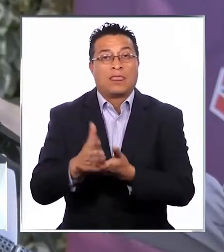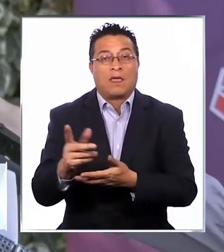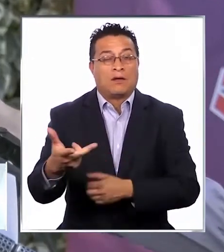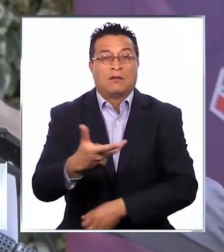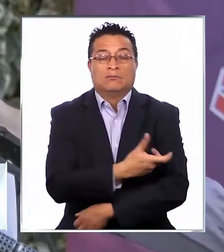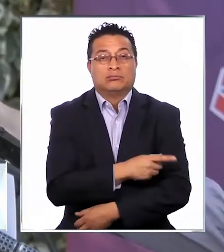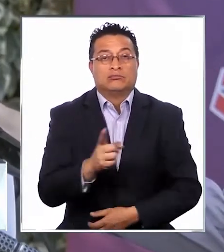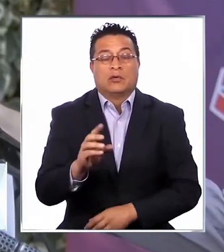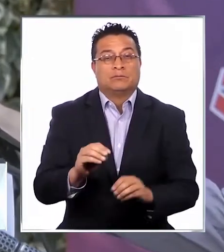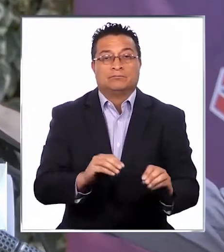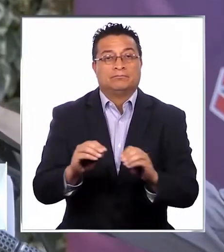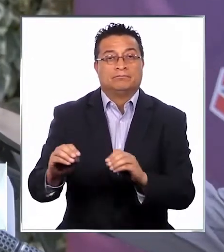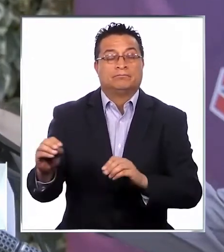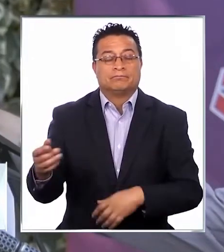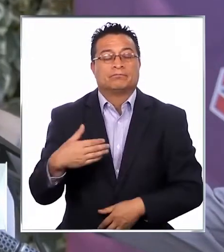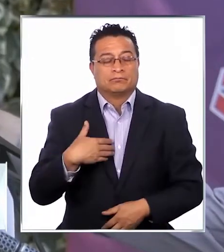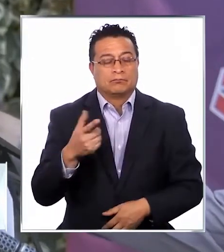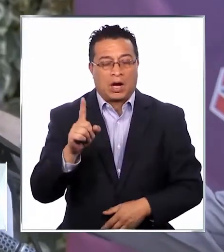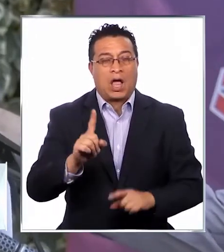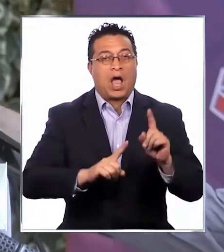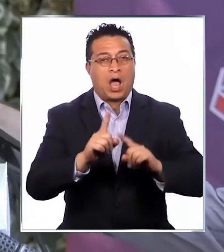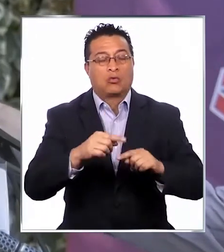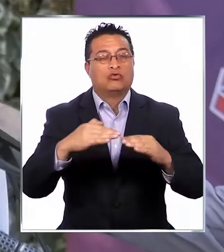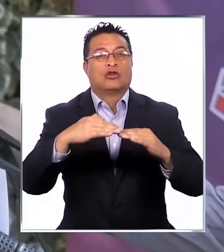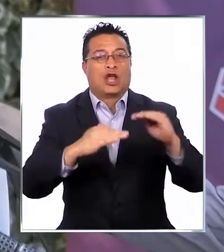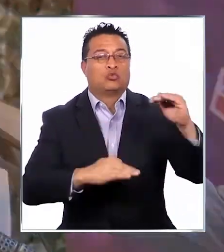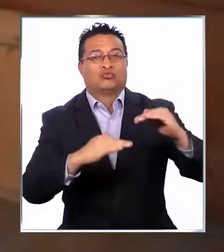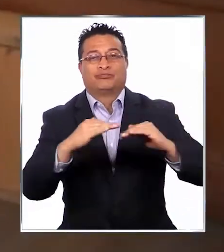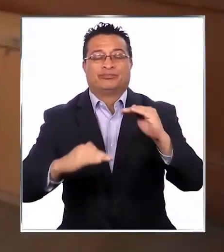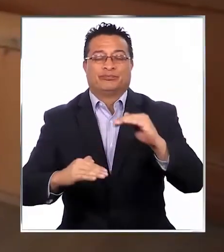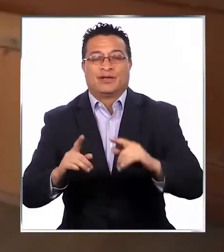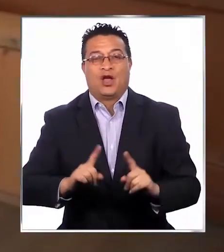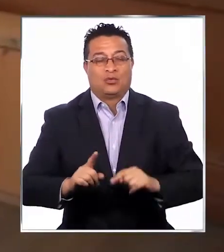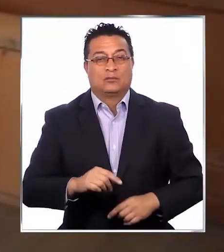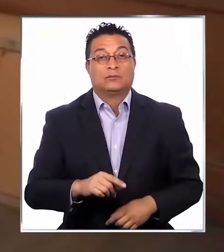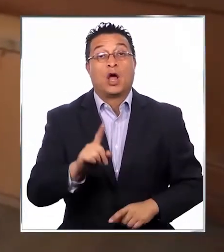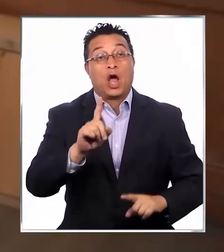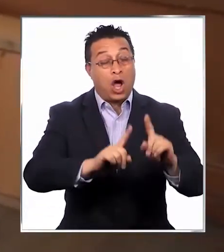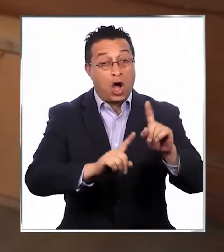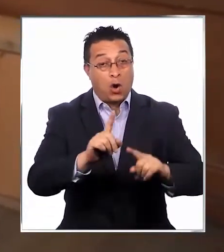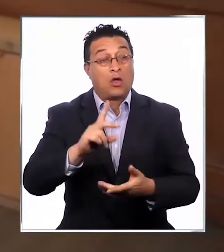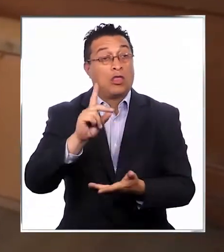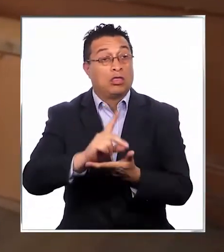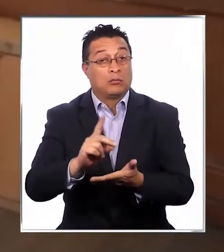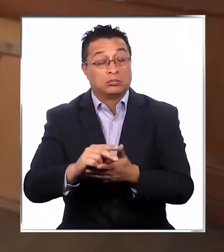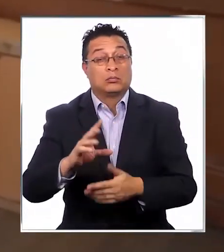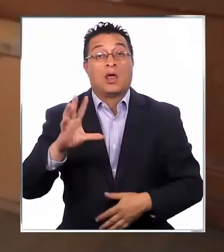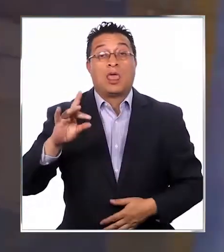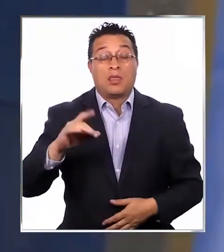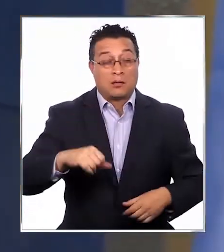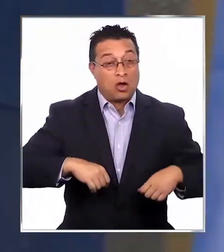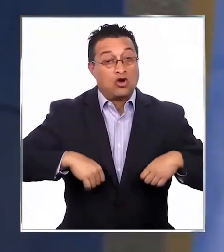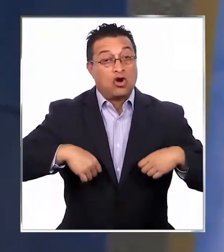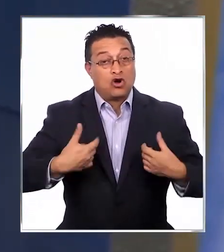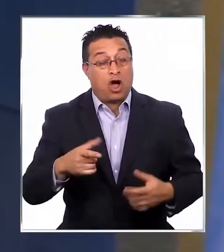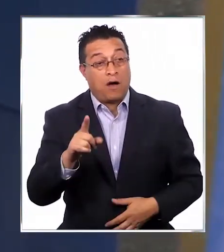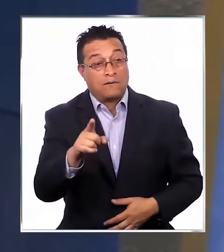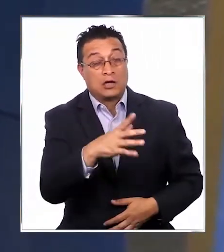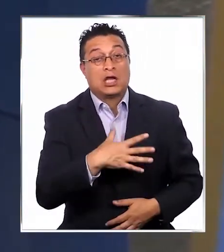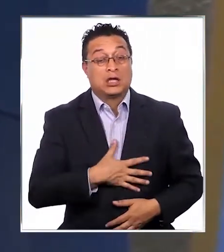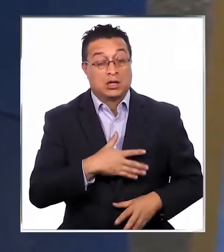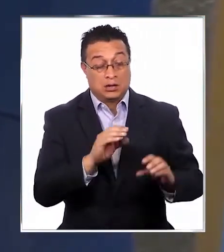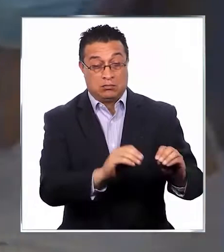le corresponde la vacuna. Por lo tanto creo que se cometen algunas injusticias. Si algún parlamentario tiene una edad o es joven